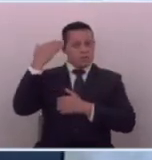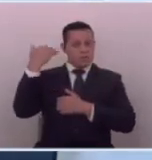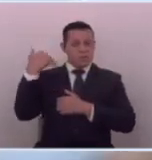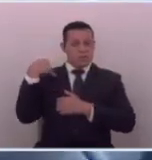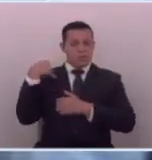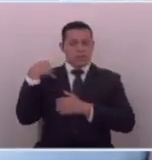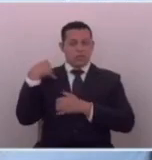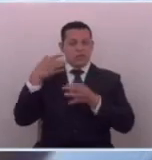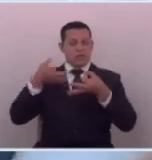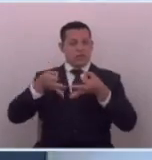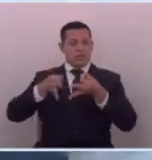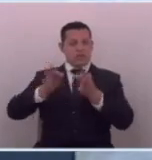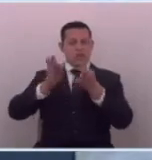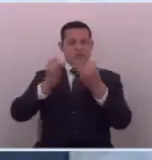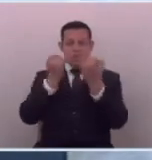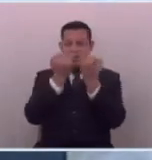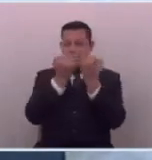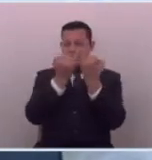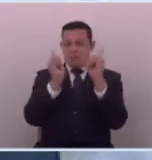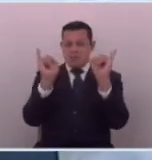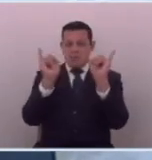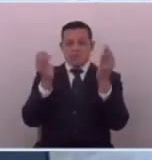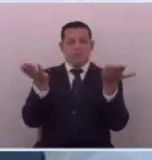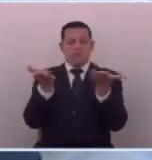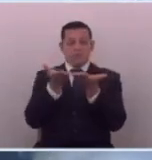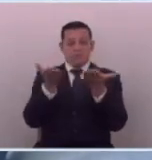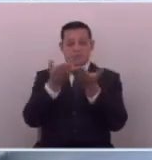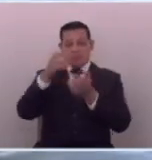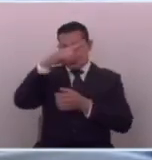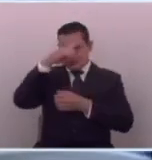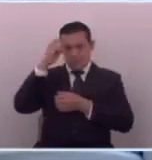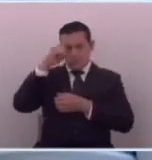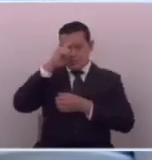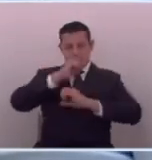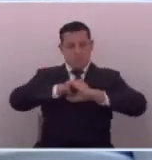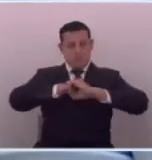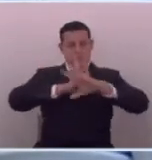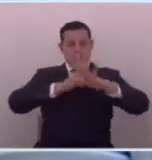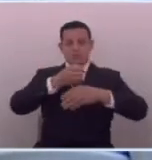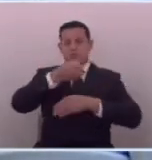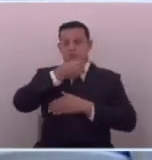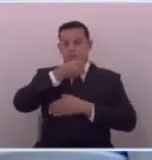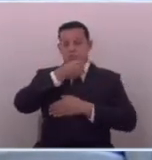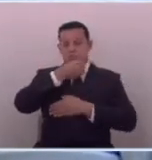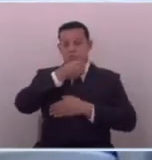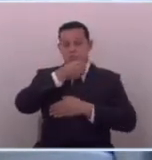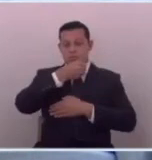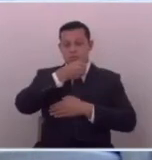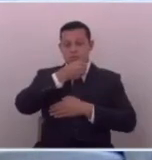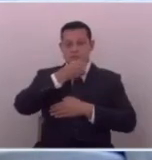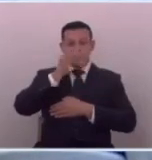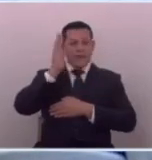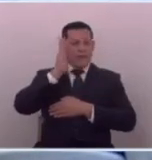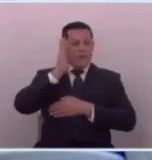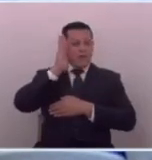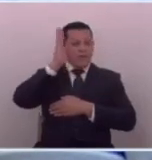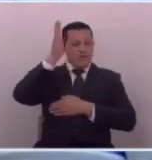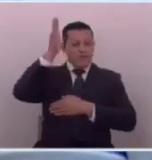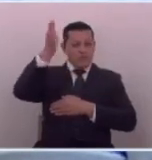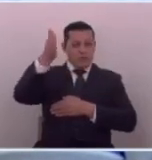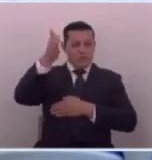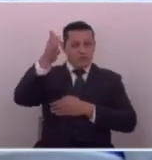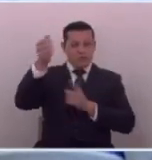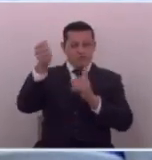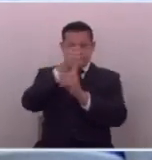de forma independiente que realizan una labor de informar que más allá de